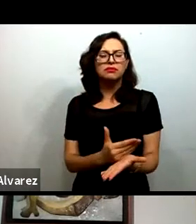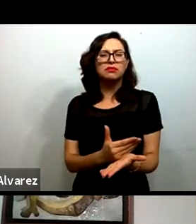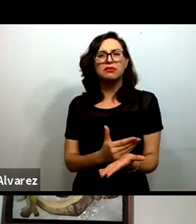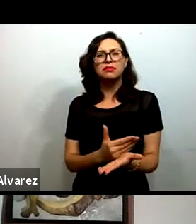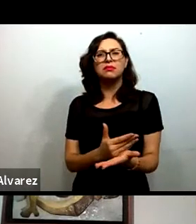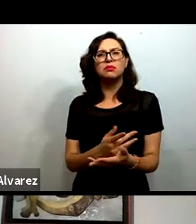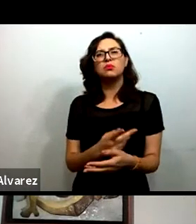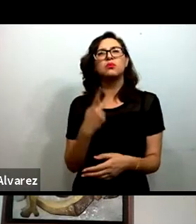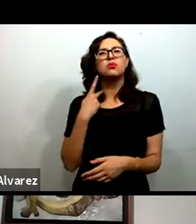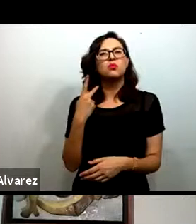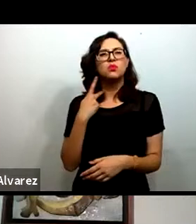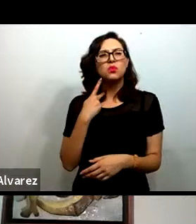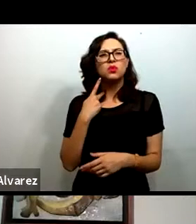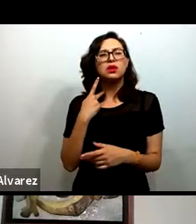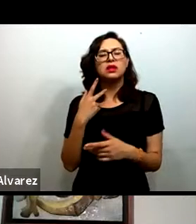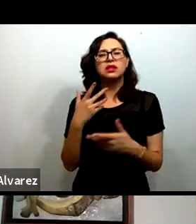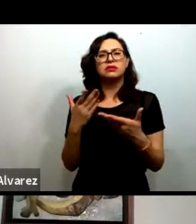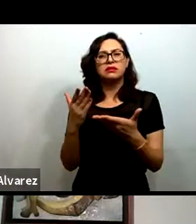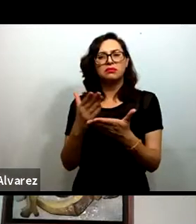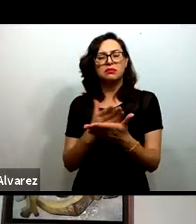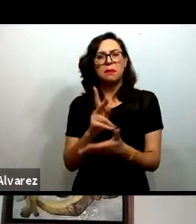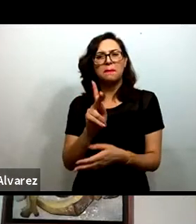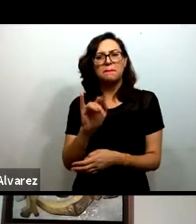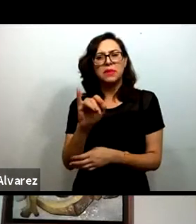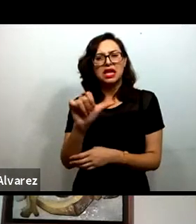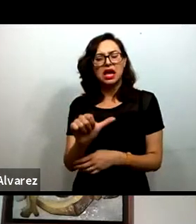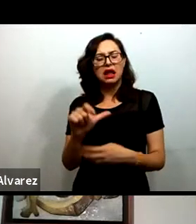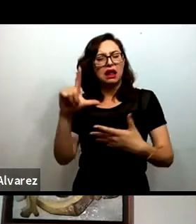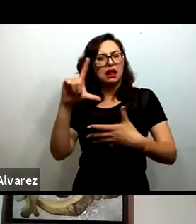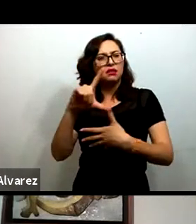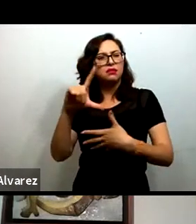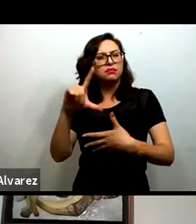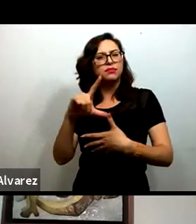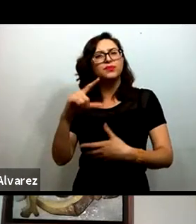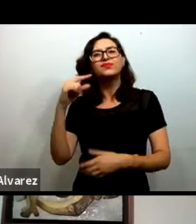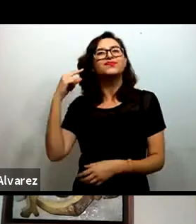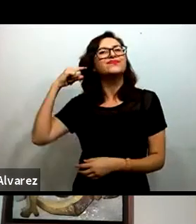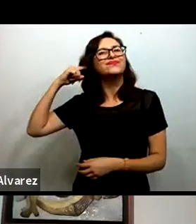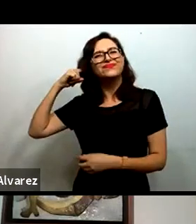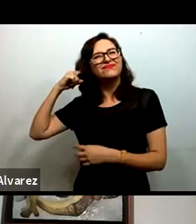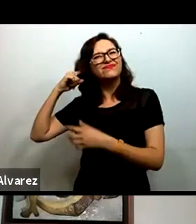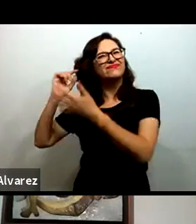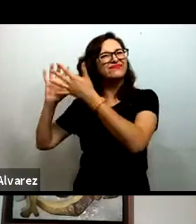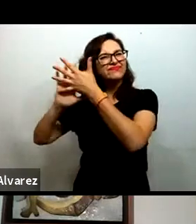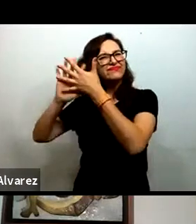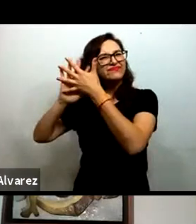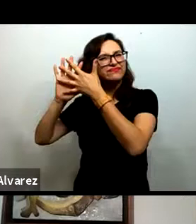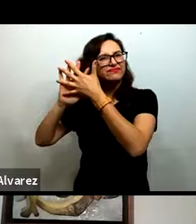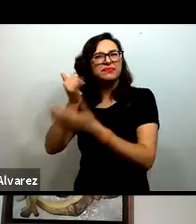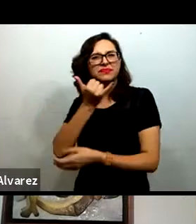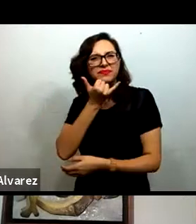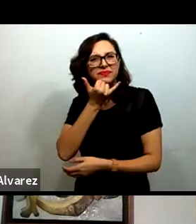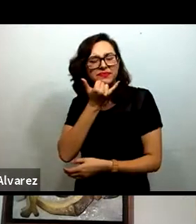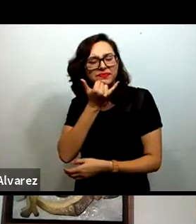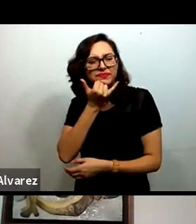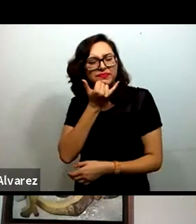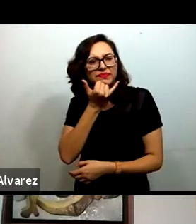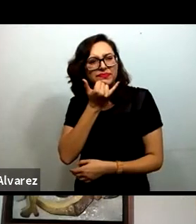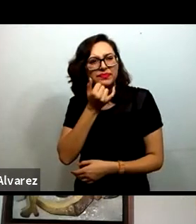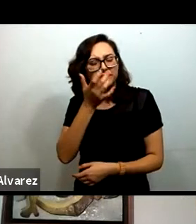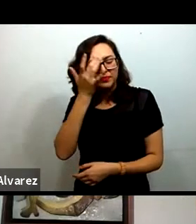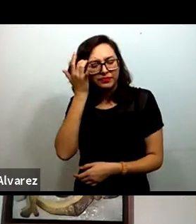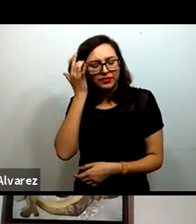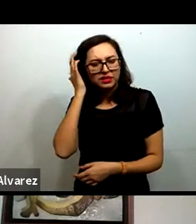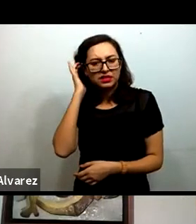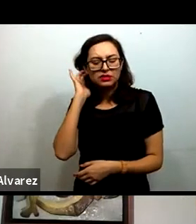Políticas Públicas por el Centro CLEAR para América Latina, Center for Learning on Evaluation and Research. Se desempeñó como servidora